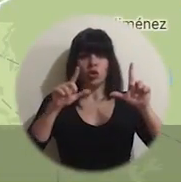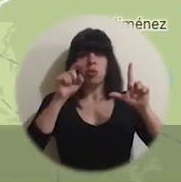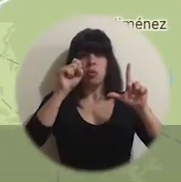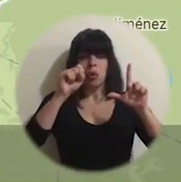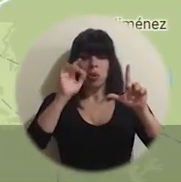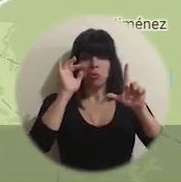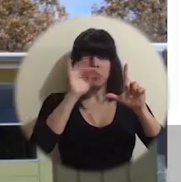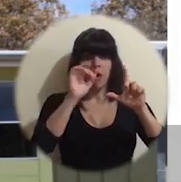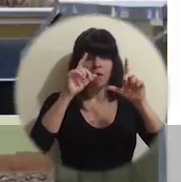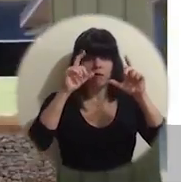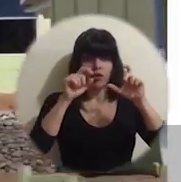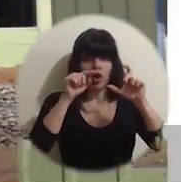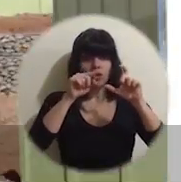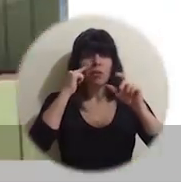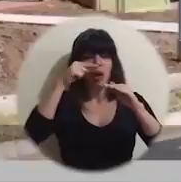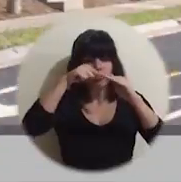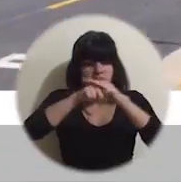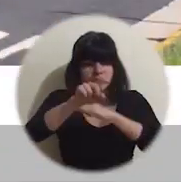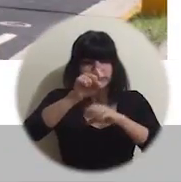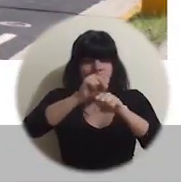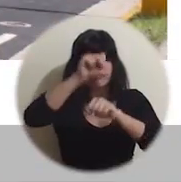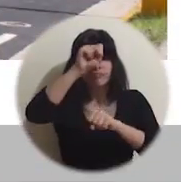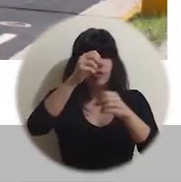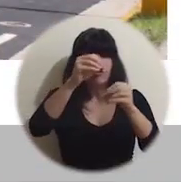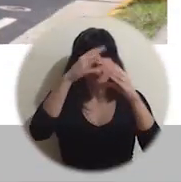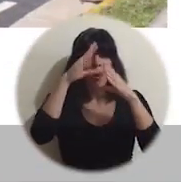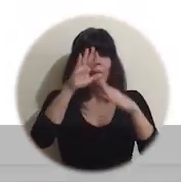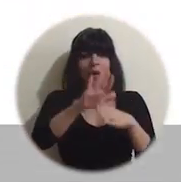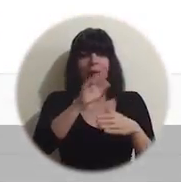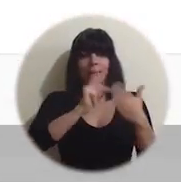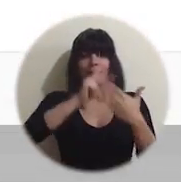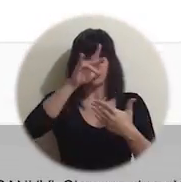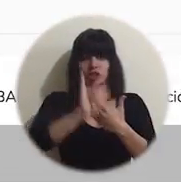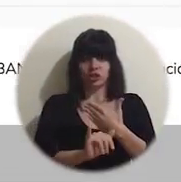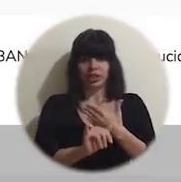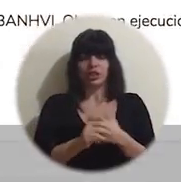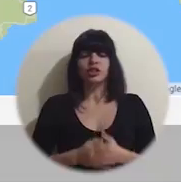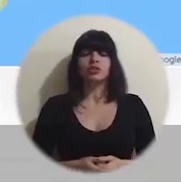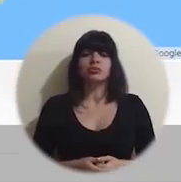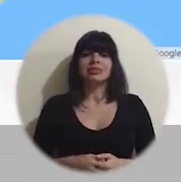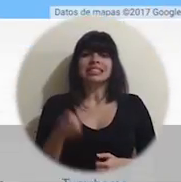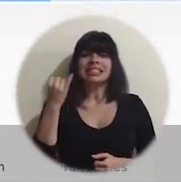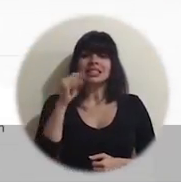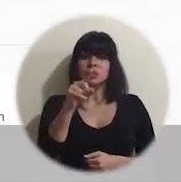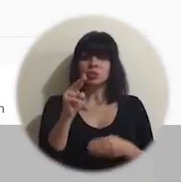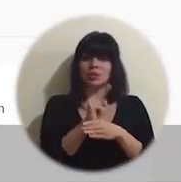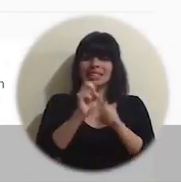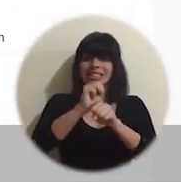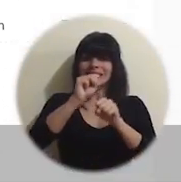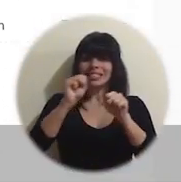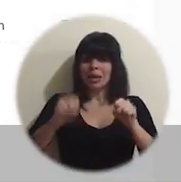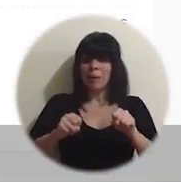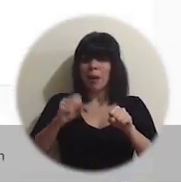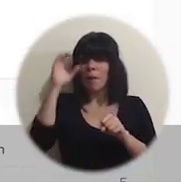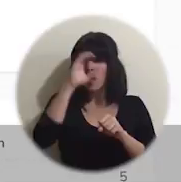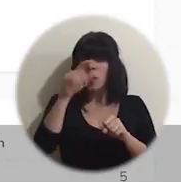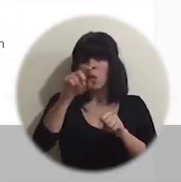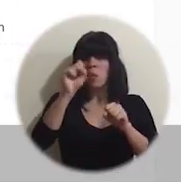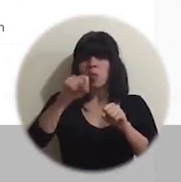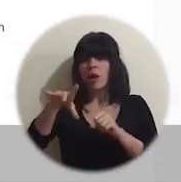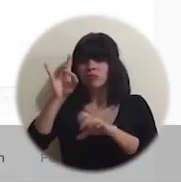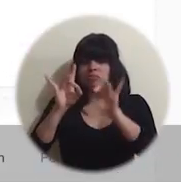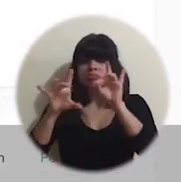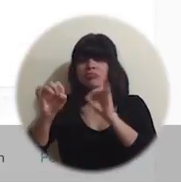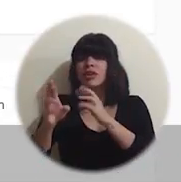hacer clic en la foto para entrar a la ficha del proyecto correspondiente. Si utiliza el sistema de búsqueda, podrá encontrar los